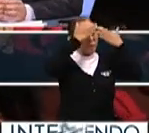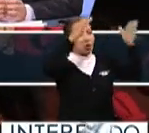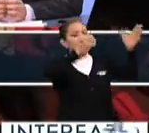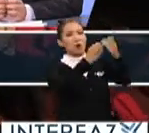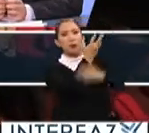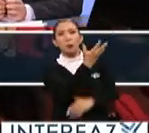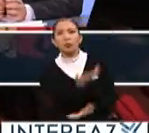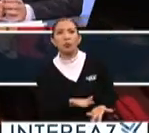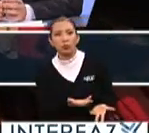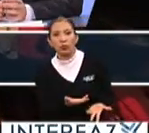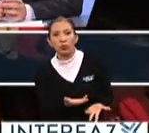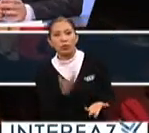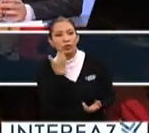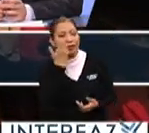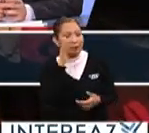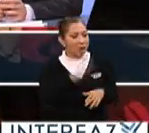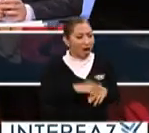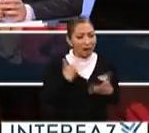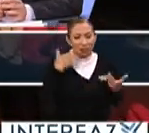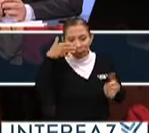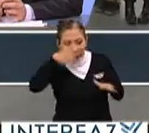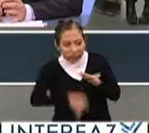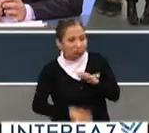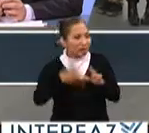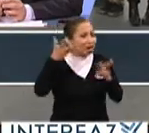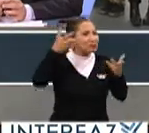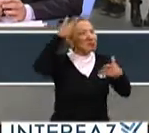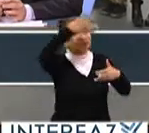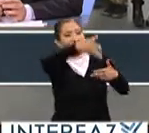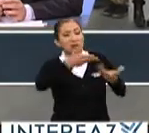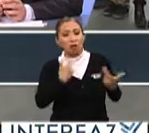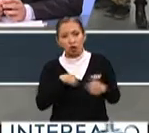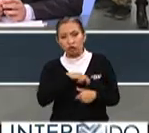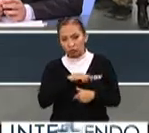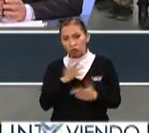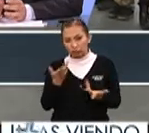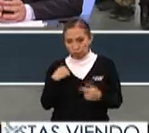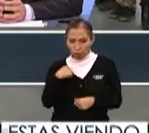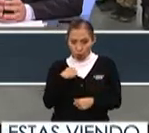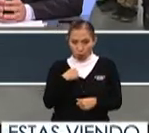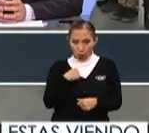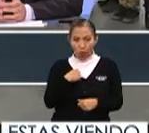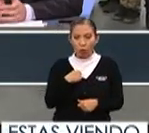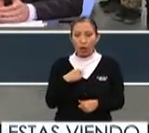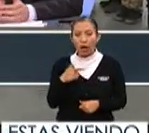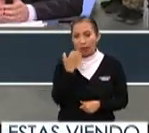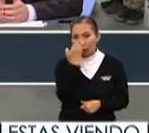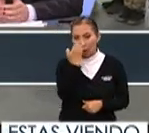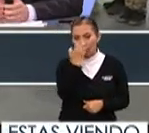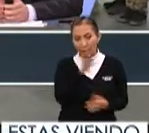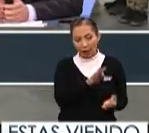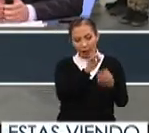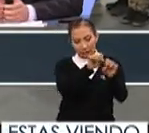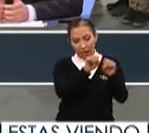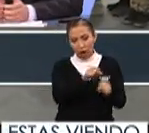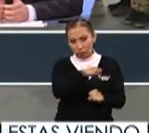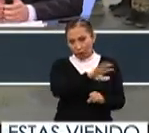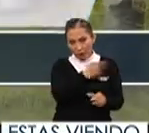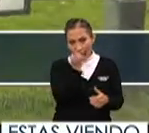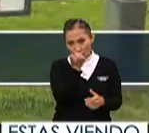mentalidad con querer hacer algo más allá nosotros en este caso yo estoy en escuela frente a grupo